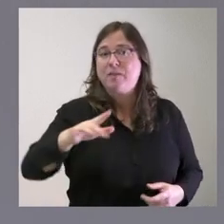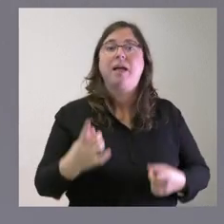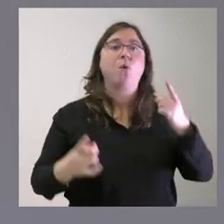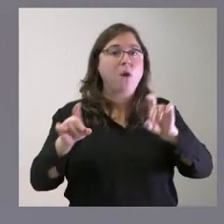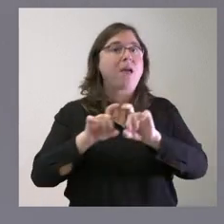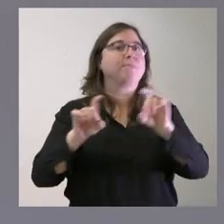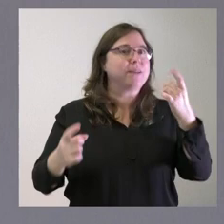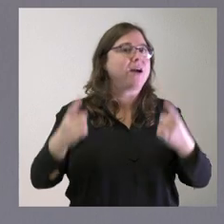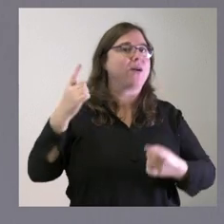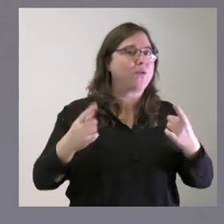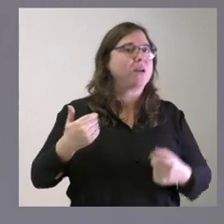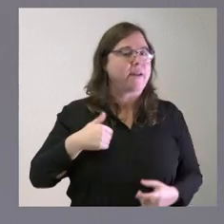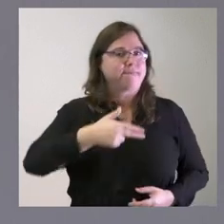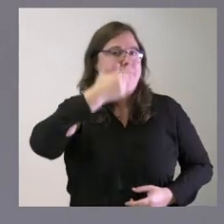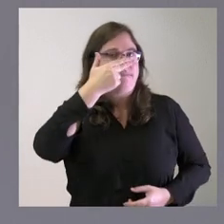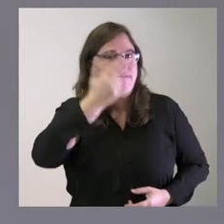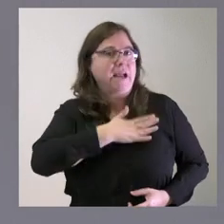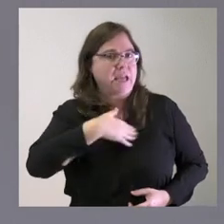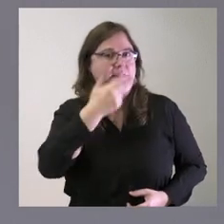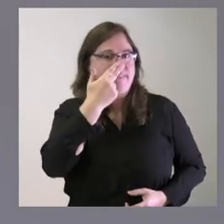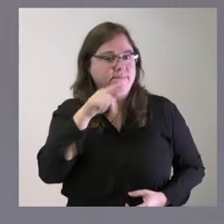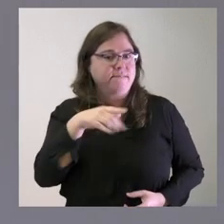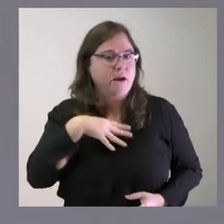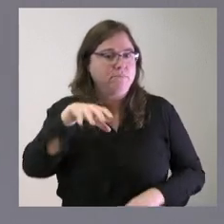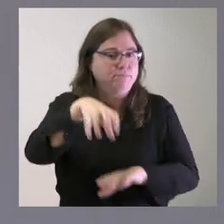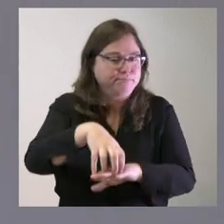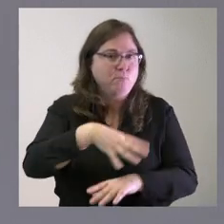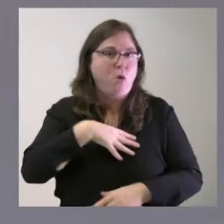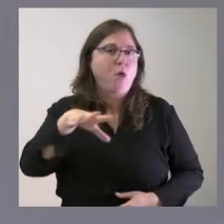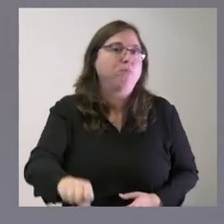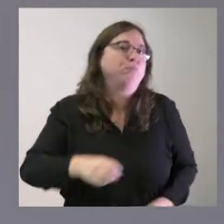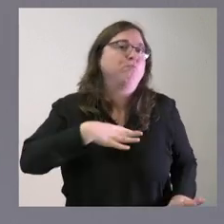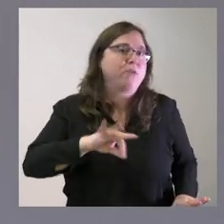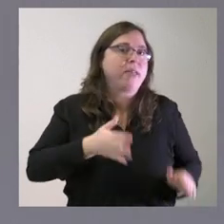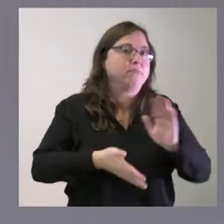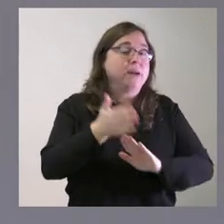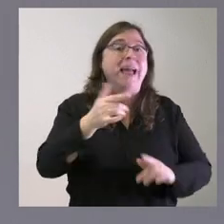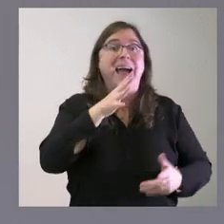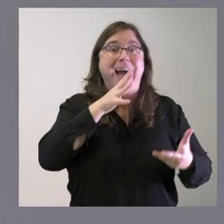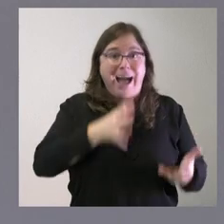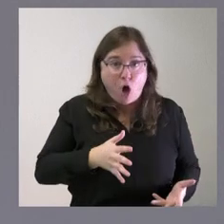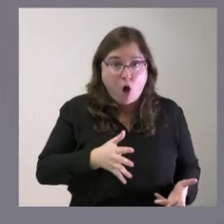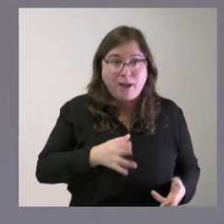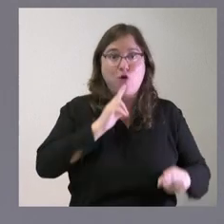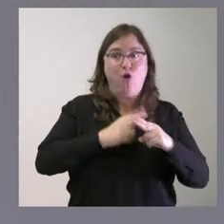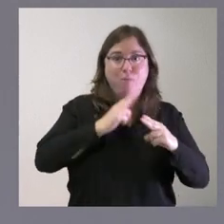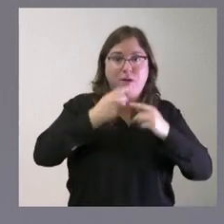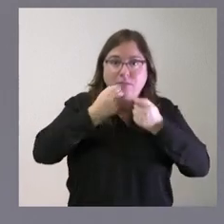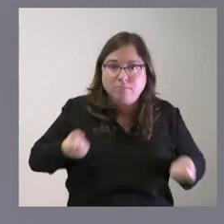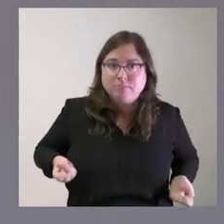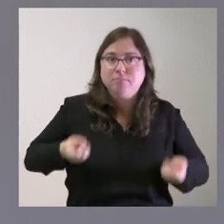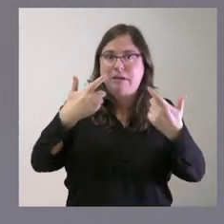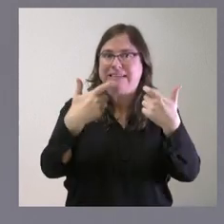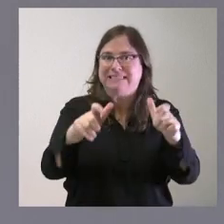empresas que están manifestando interés en poder en su caso adquirirlo que yo ahora aquí adelante el nombre de la empresa del